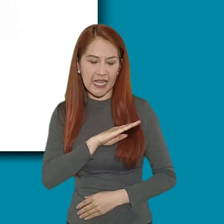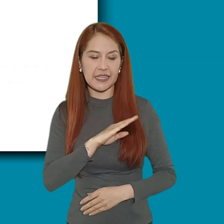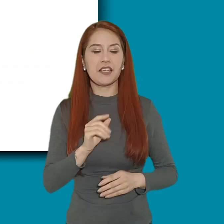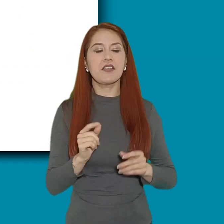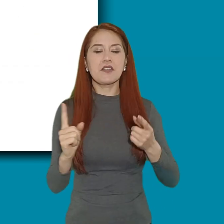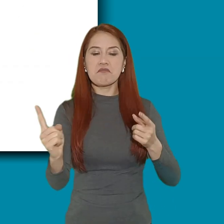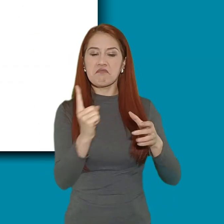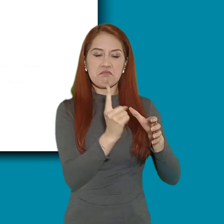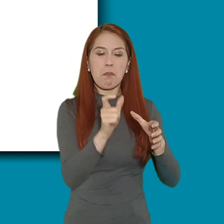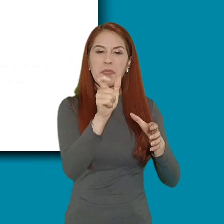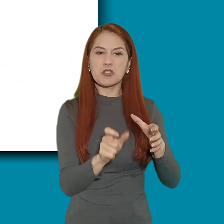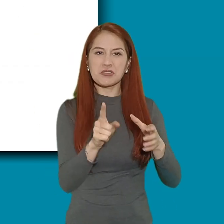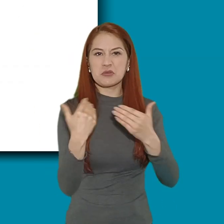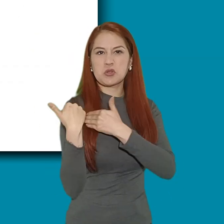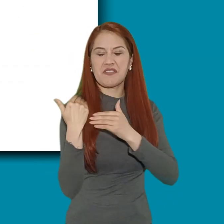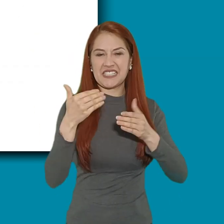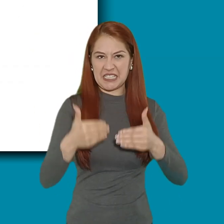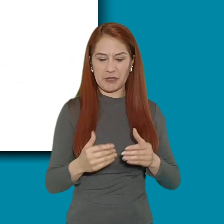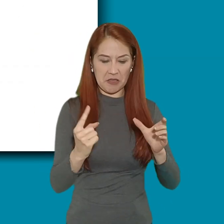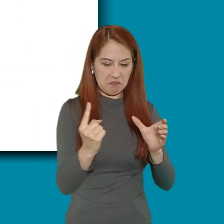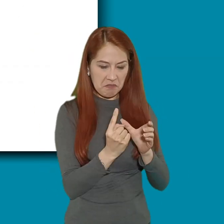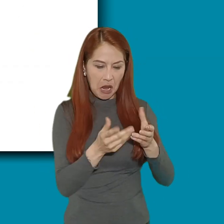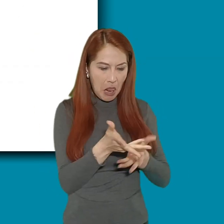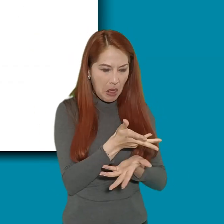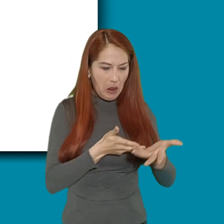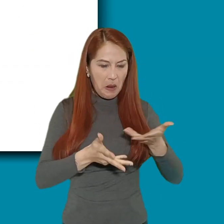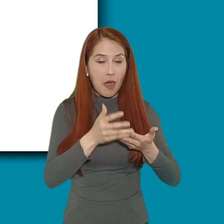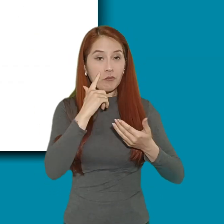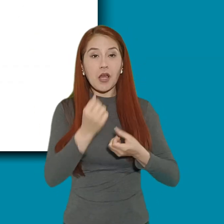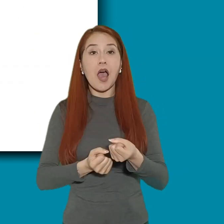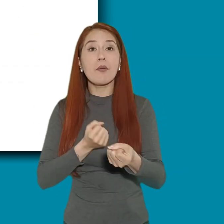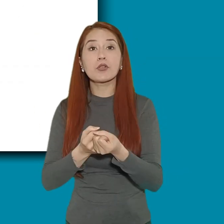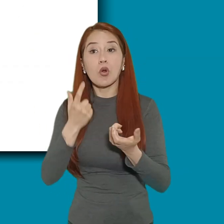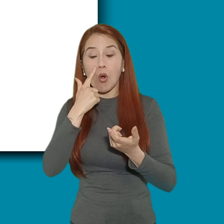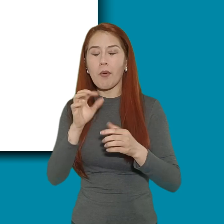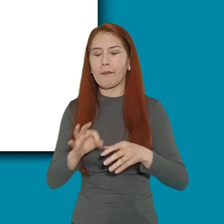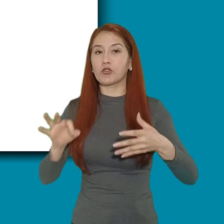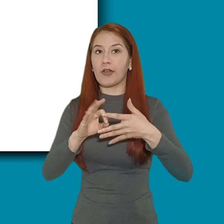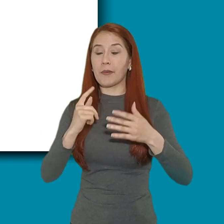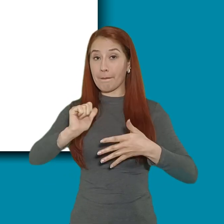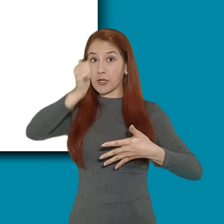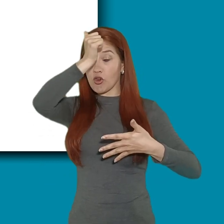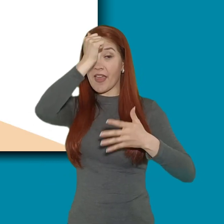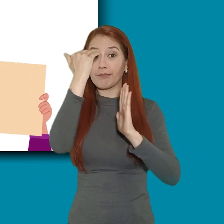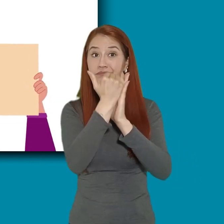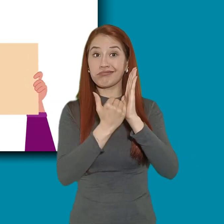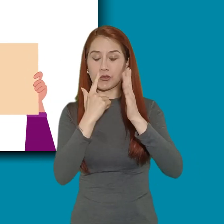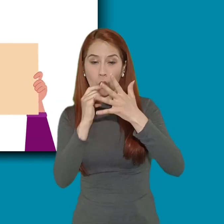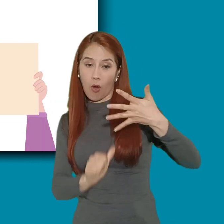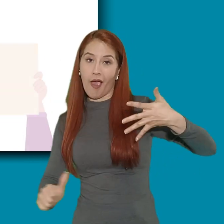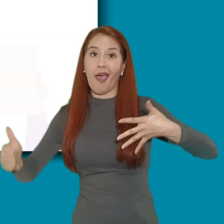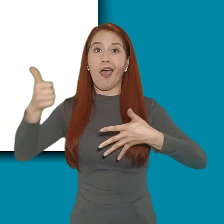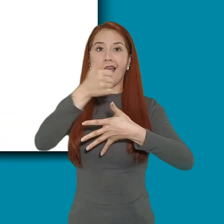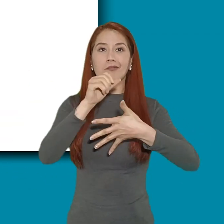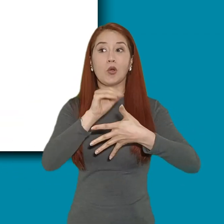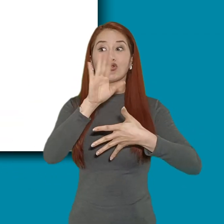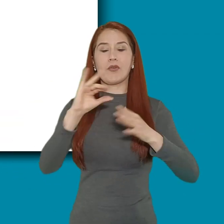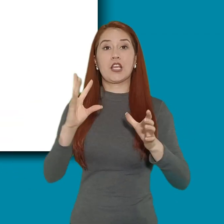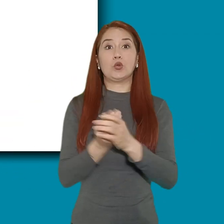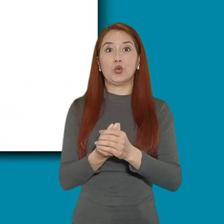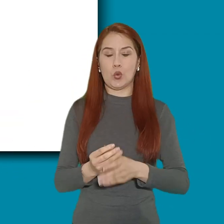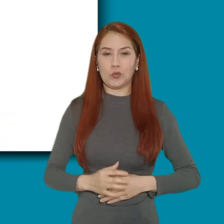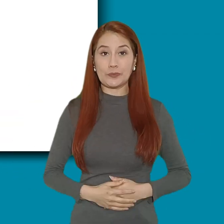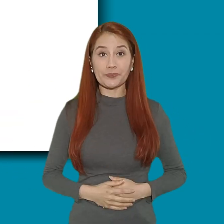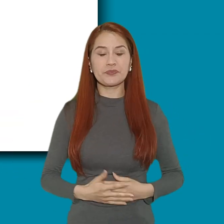sectoriales, logrando Primero, posicionar la gestión inclusiva como prioridad en las agendas públicas. Segundo,